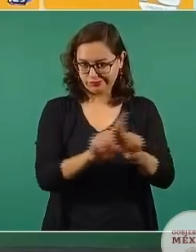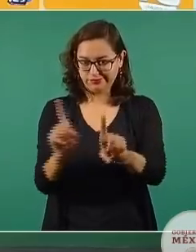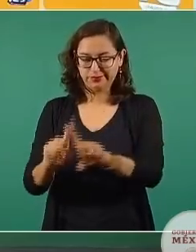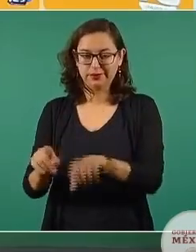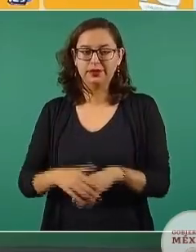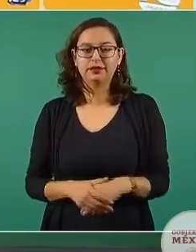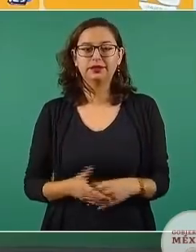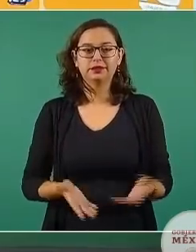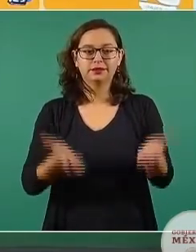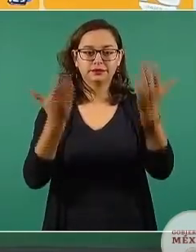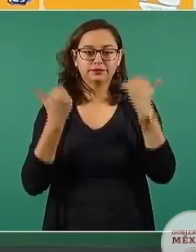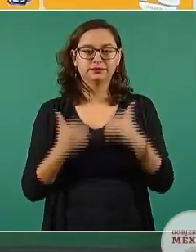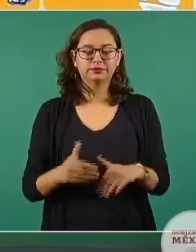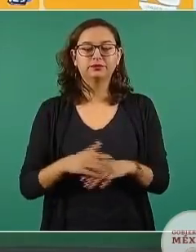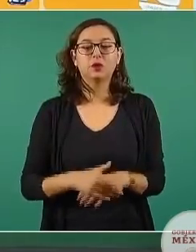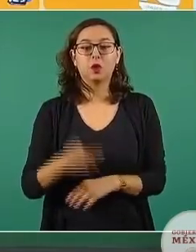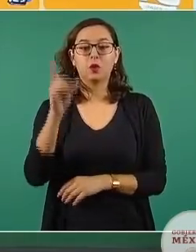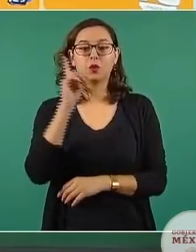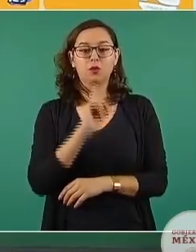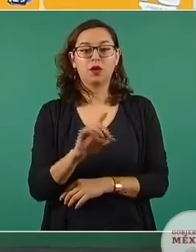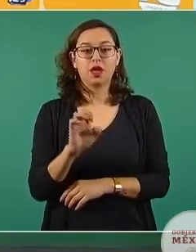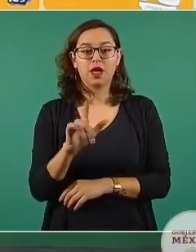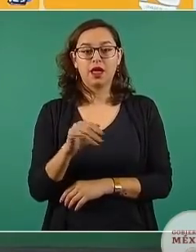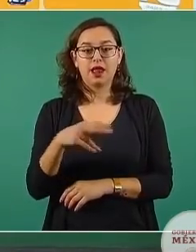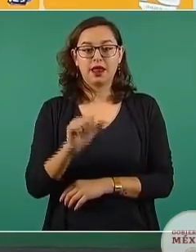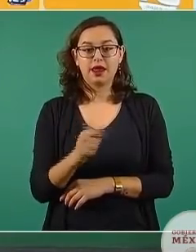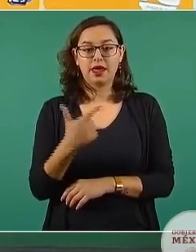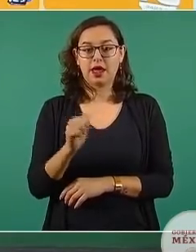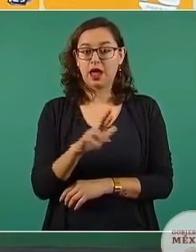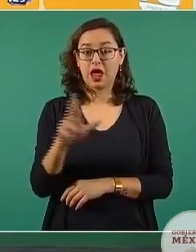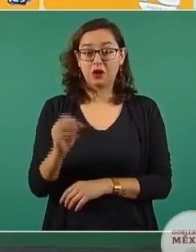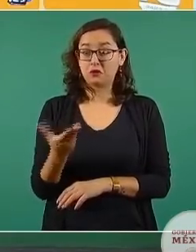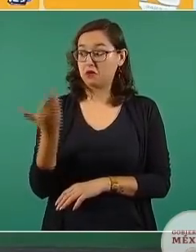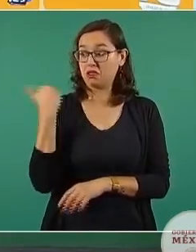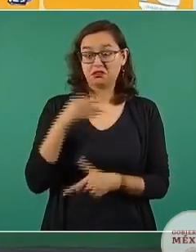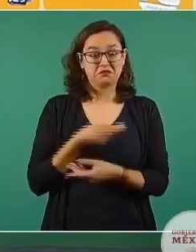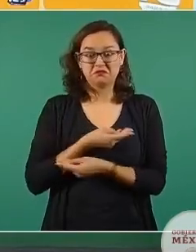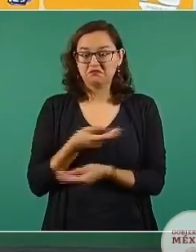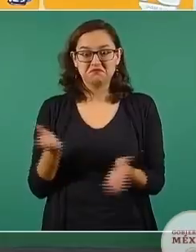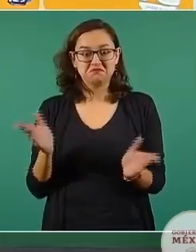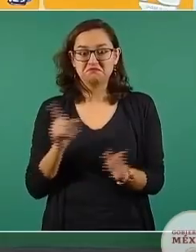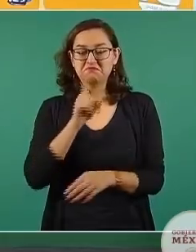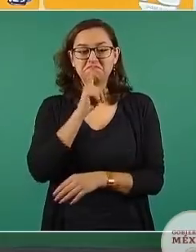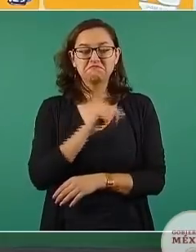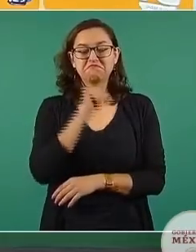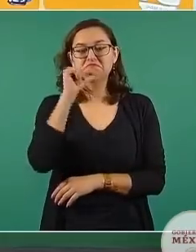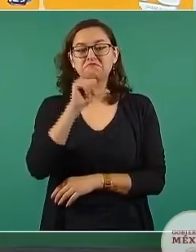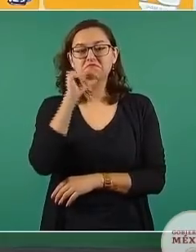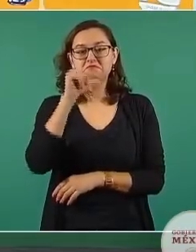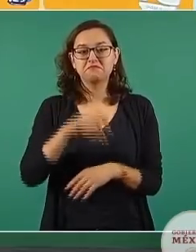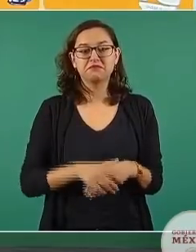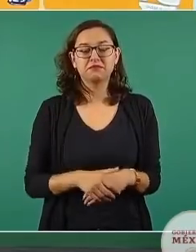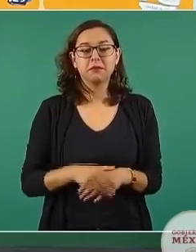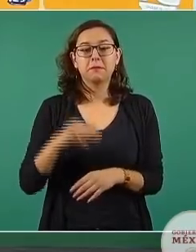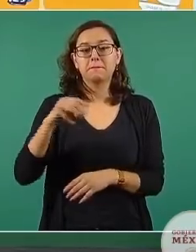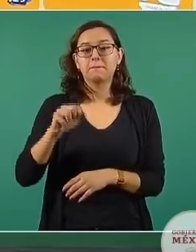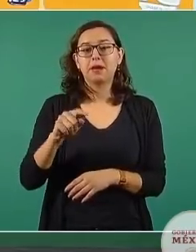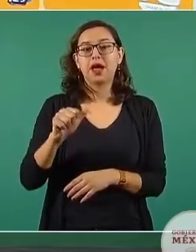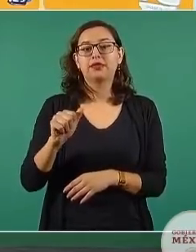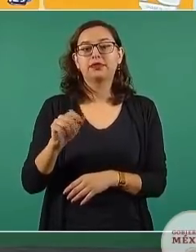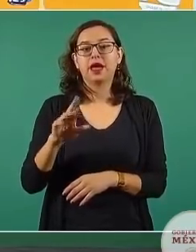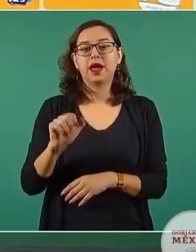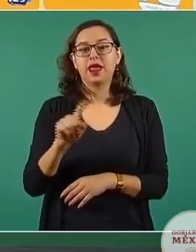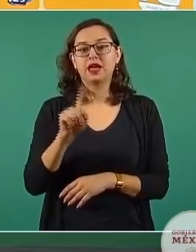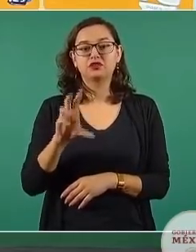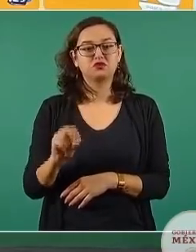Un libro de Elena Garro que estaba fuera de la circulación y Matarazzo no llamó, de